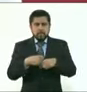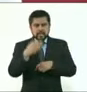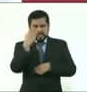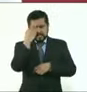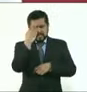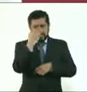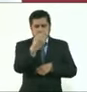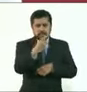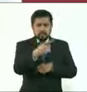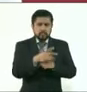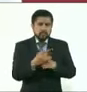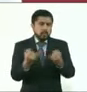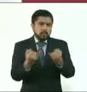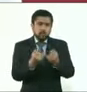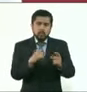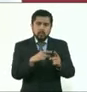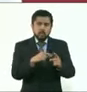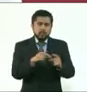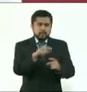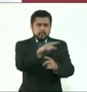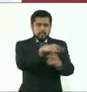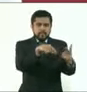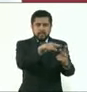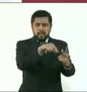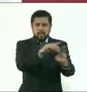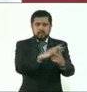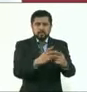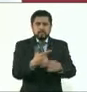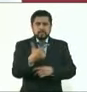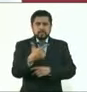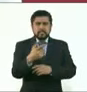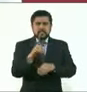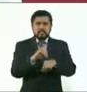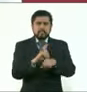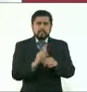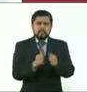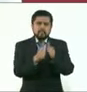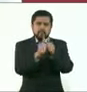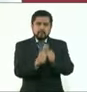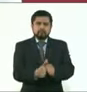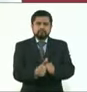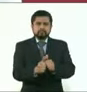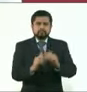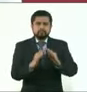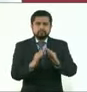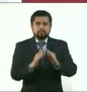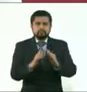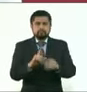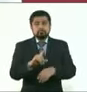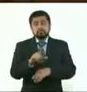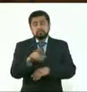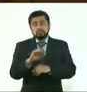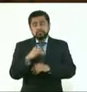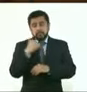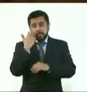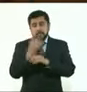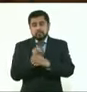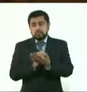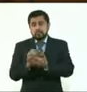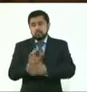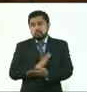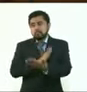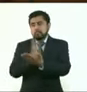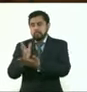pues también se aísle siete días y lo puede hacer. Y de todas maneras, pues está en los kioscos para realizar las pruebas. ¿No existe riesgo de que haya